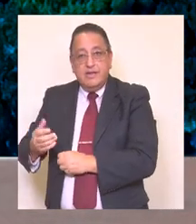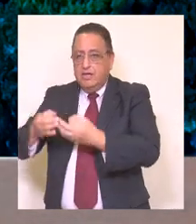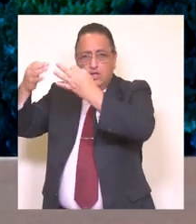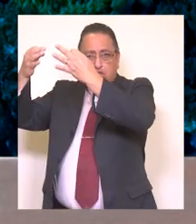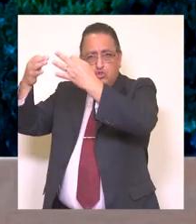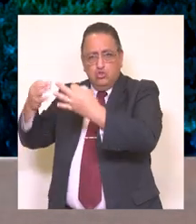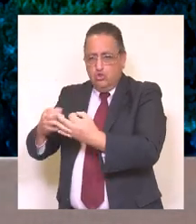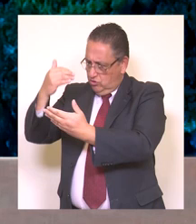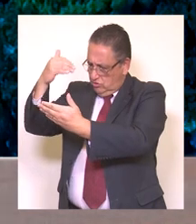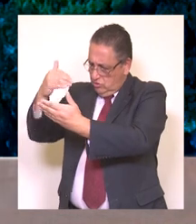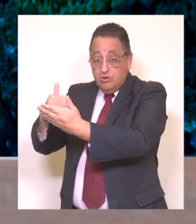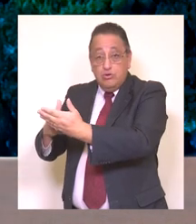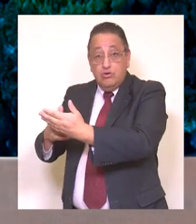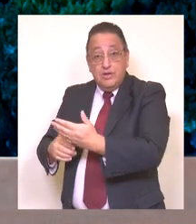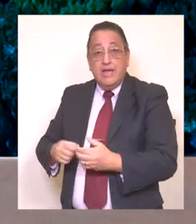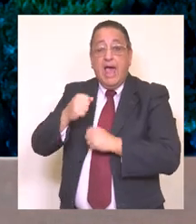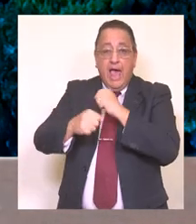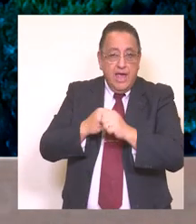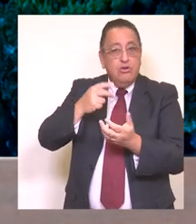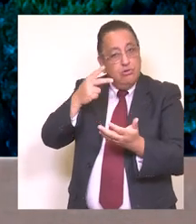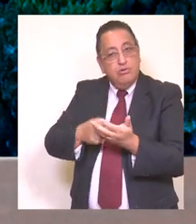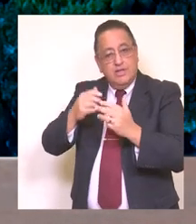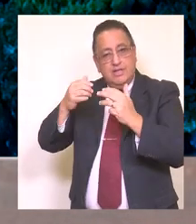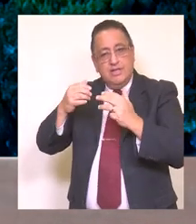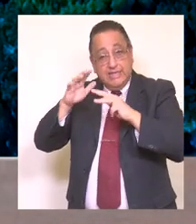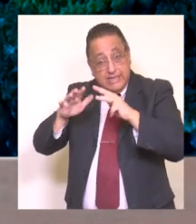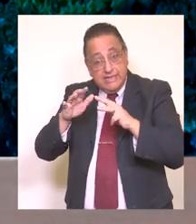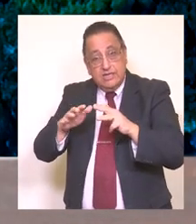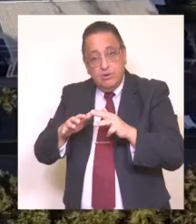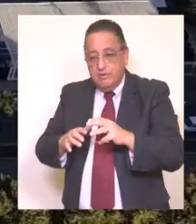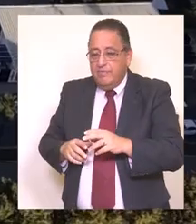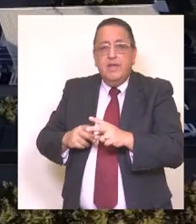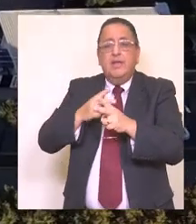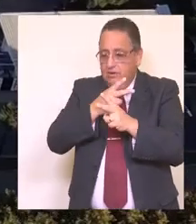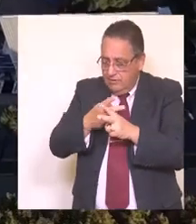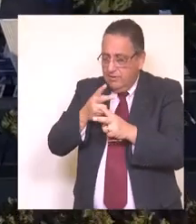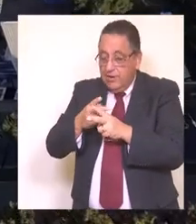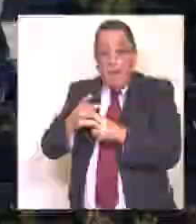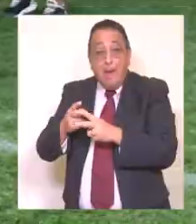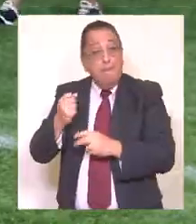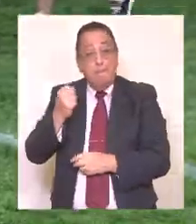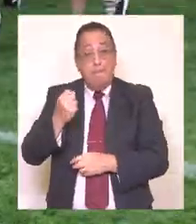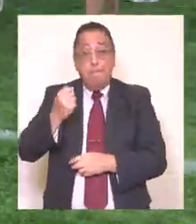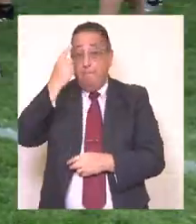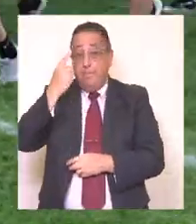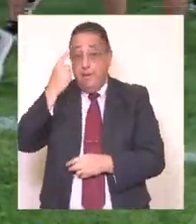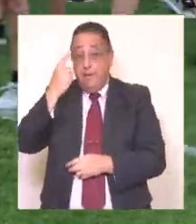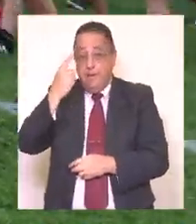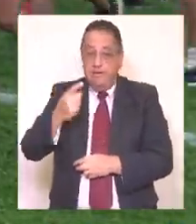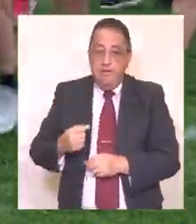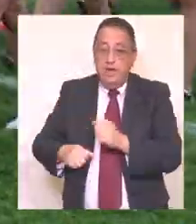a todo lo que hemos dicho en el 2019, comenzamos a organizar lo que sería el primer campeonato nacional